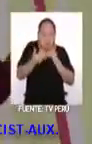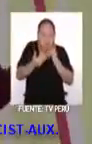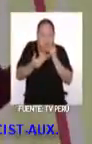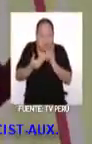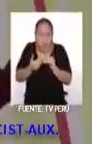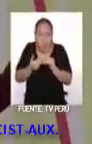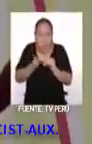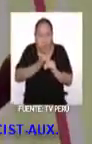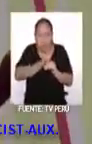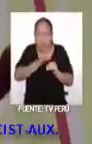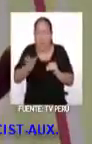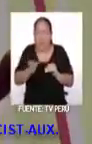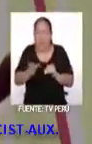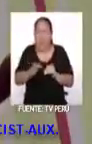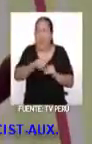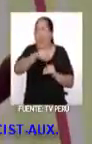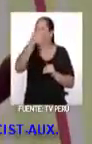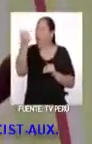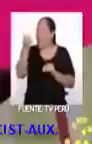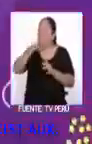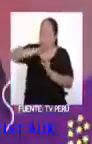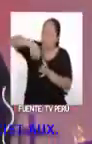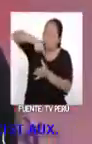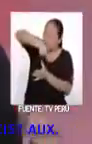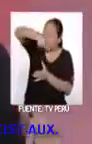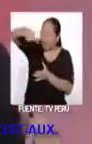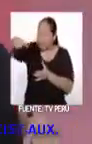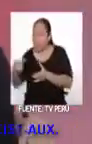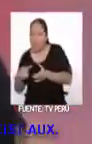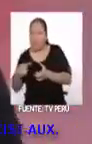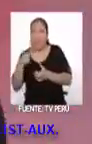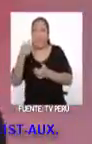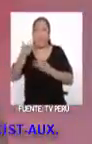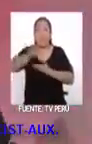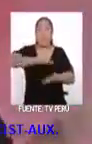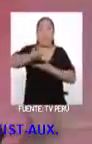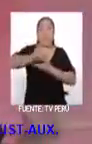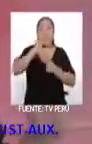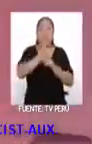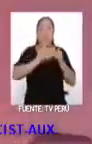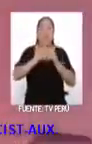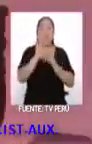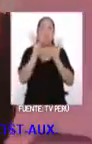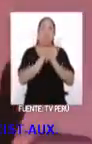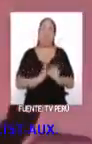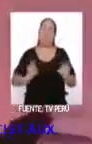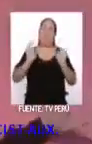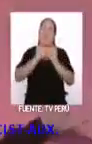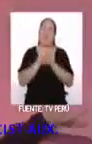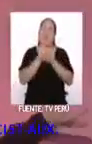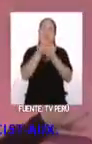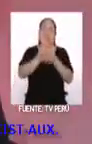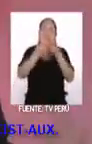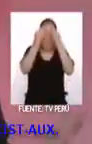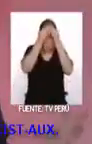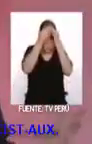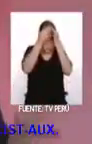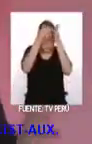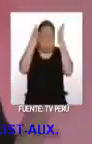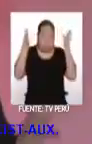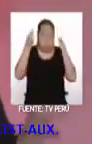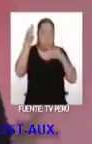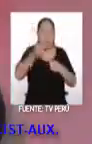distancia para ir al otro lado del mundo. Este intercambio cultural es súper importante. Nos ayuda a abrir la mente.